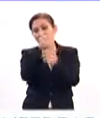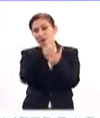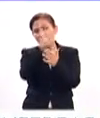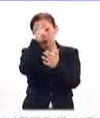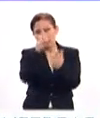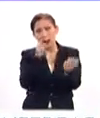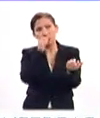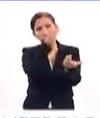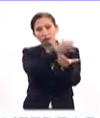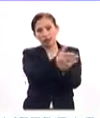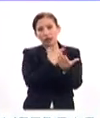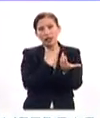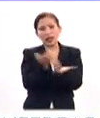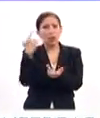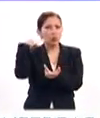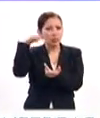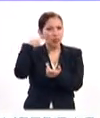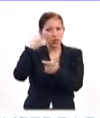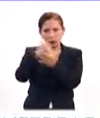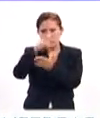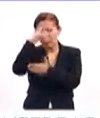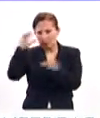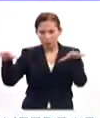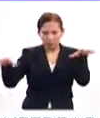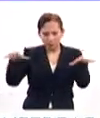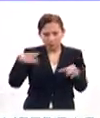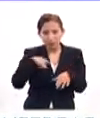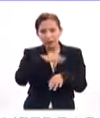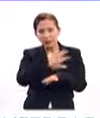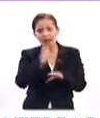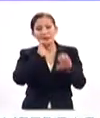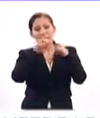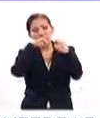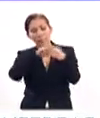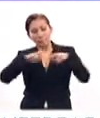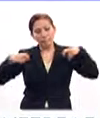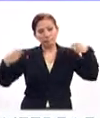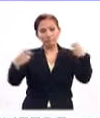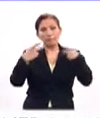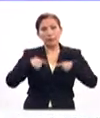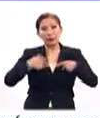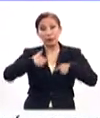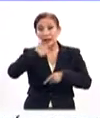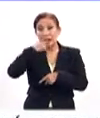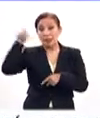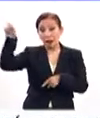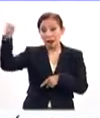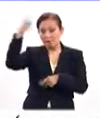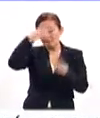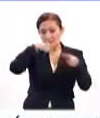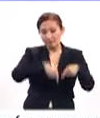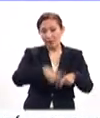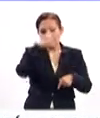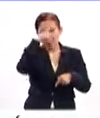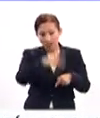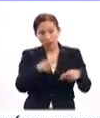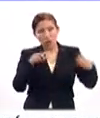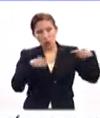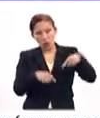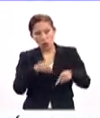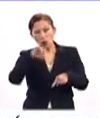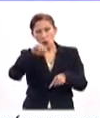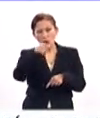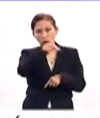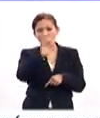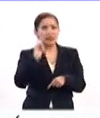de México, me parece en Monterrey, Guadalajara y la Ciudad de México. Y ya te entrevista un panel de personas del Reino Unido, de México y